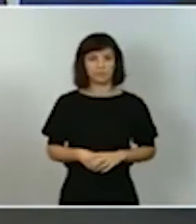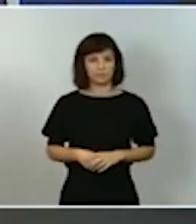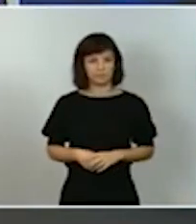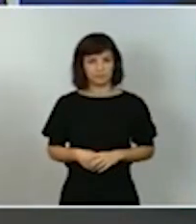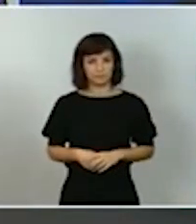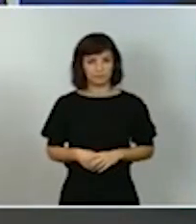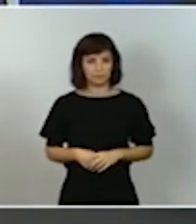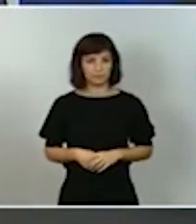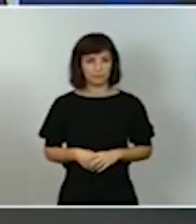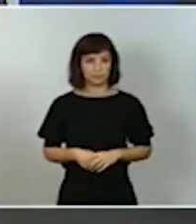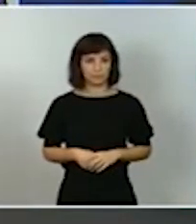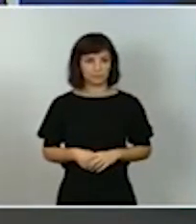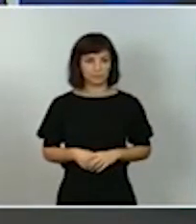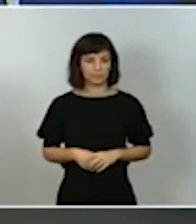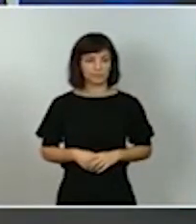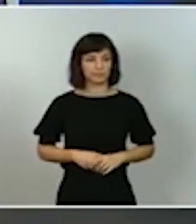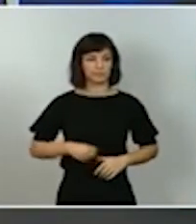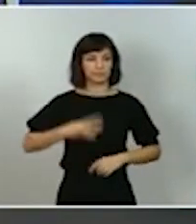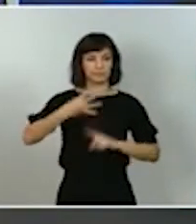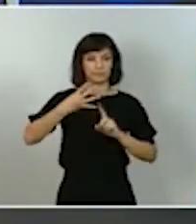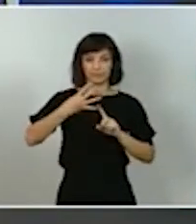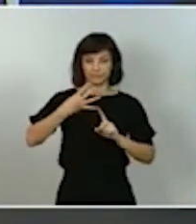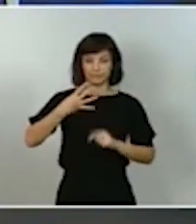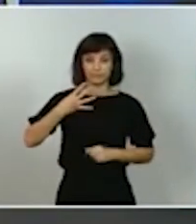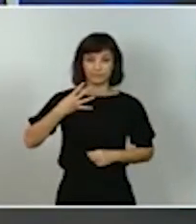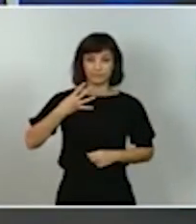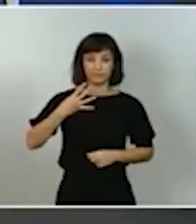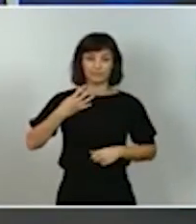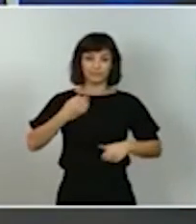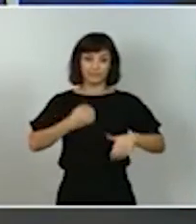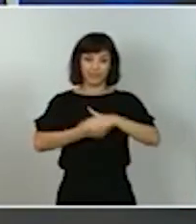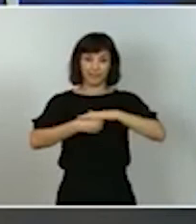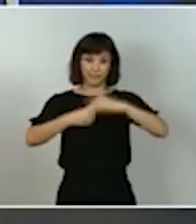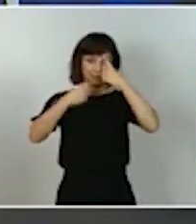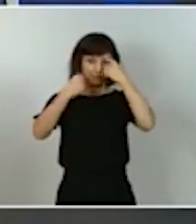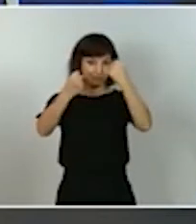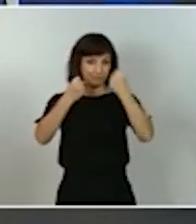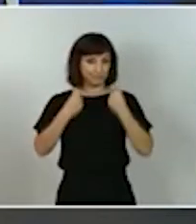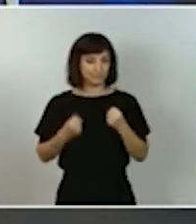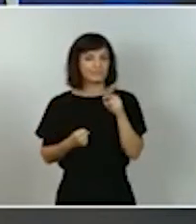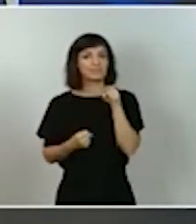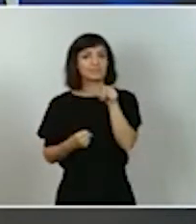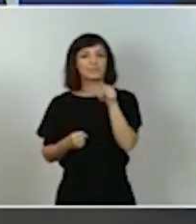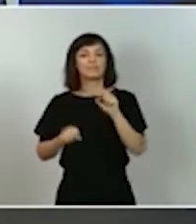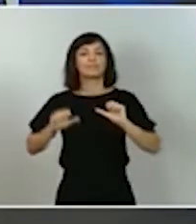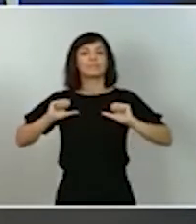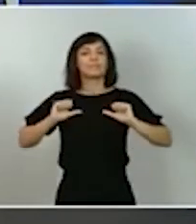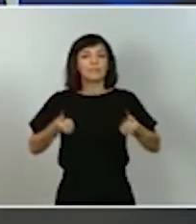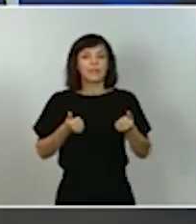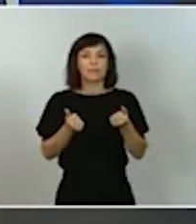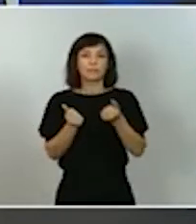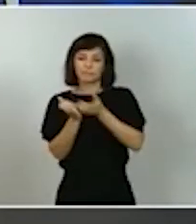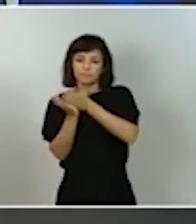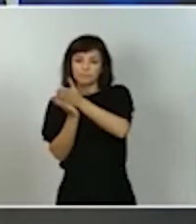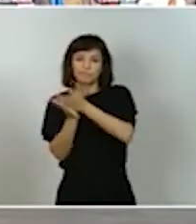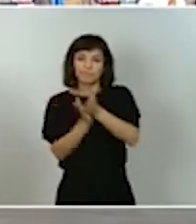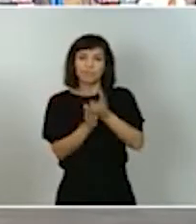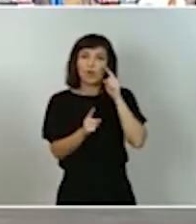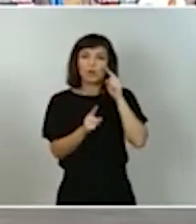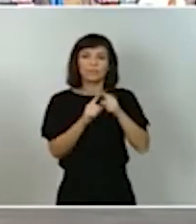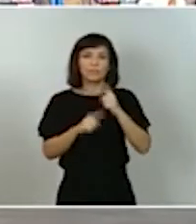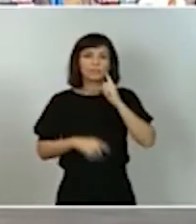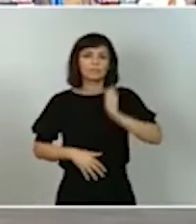en cuarto lugar en el ámbito institucional se pondrán en marcha mecanismos de rendición de cuentas periódicos